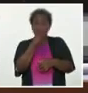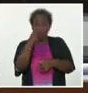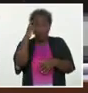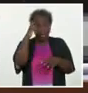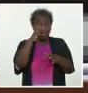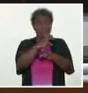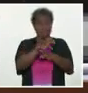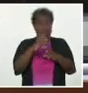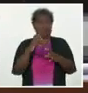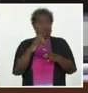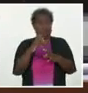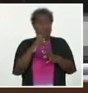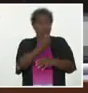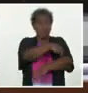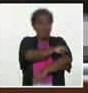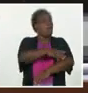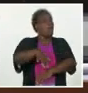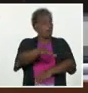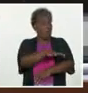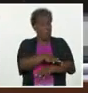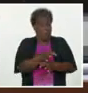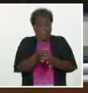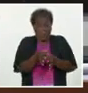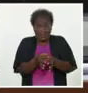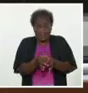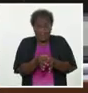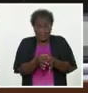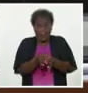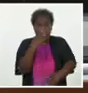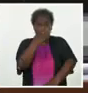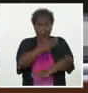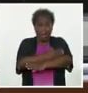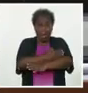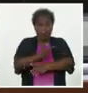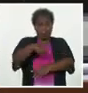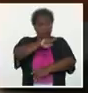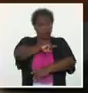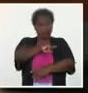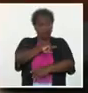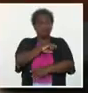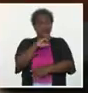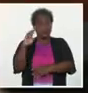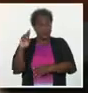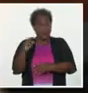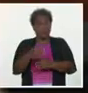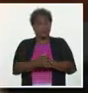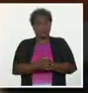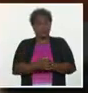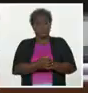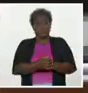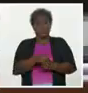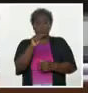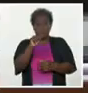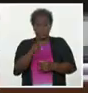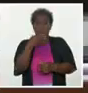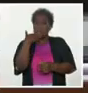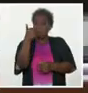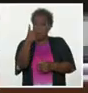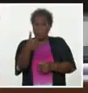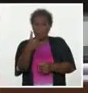pequeño, que además es bloqueado, es agredido constantemente. Sería una respuesta